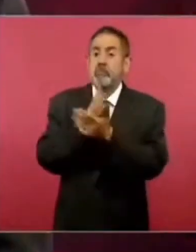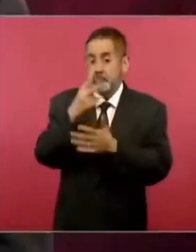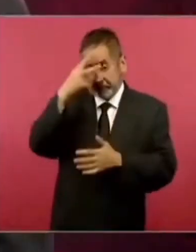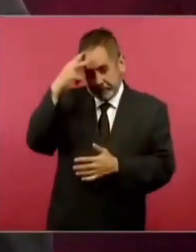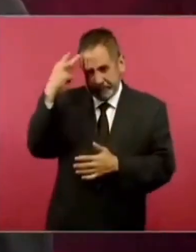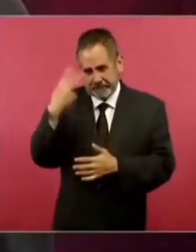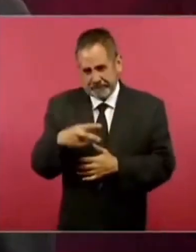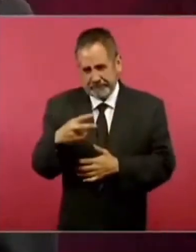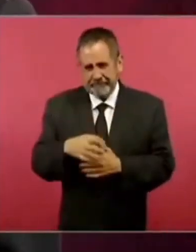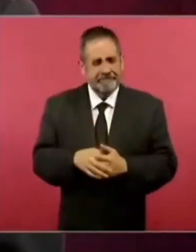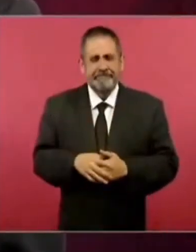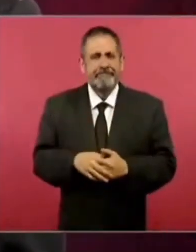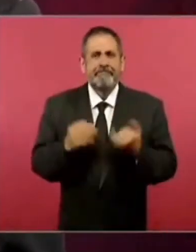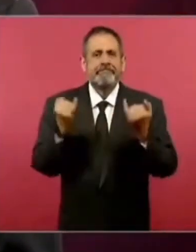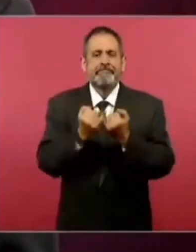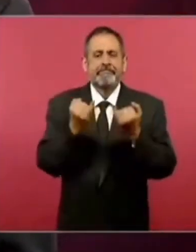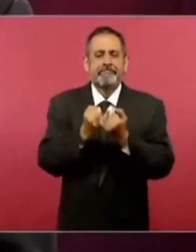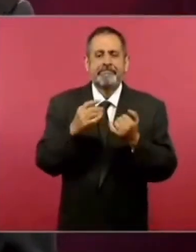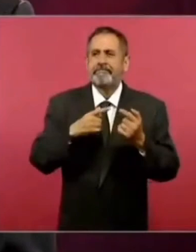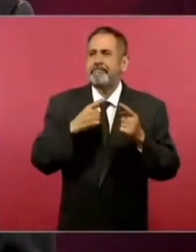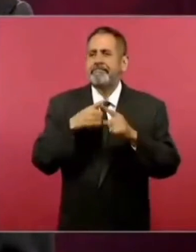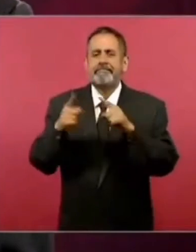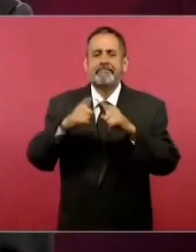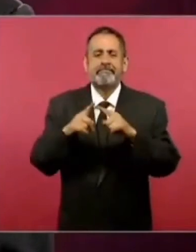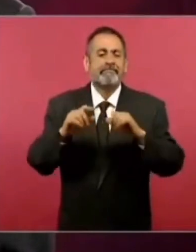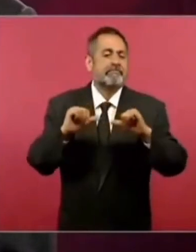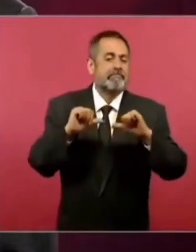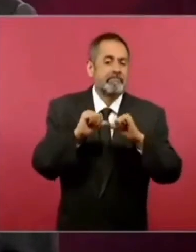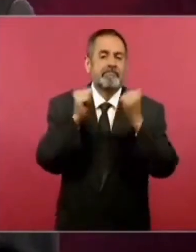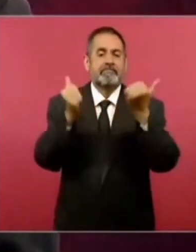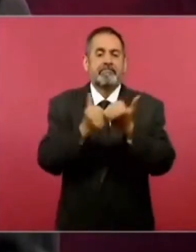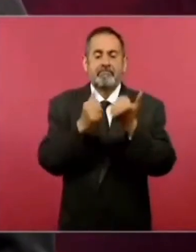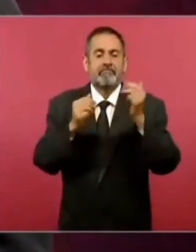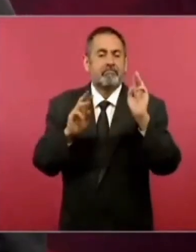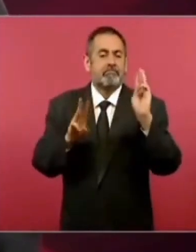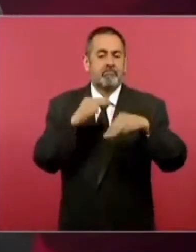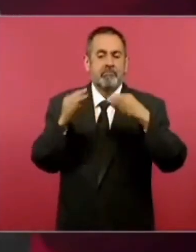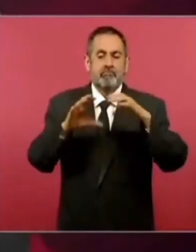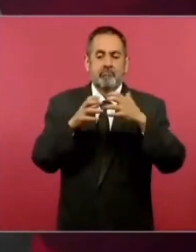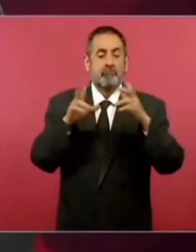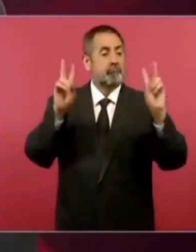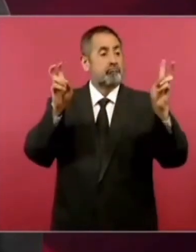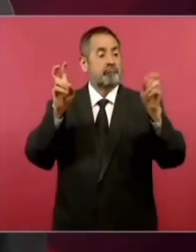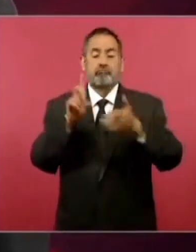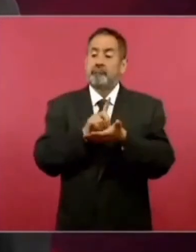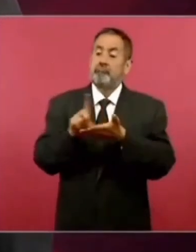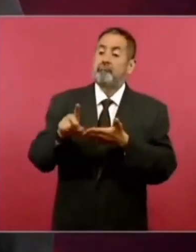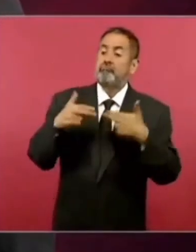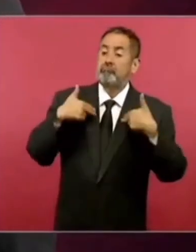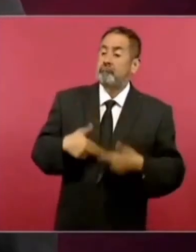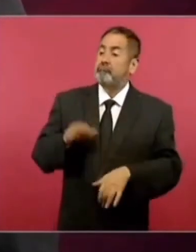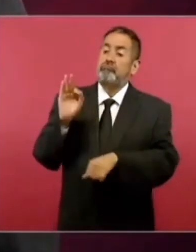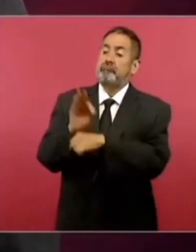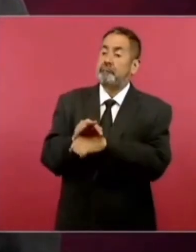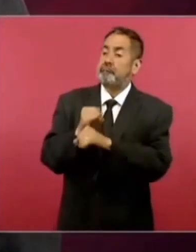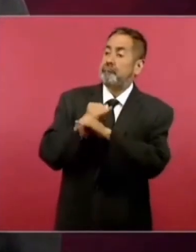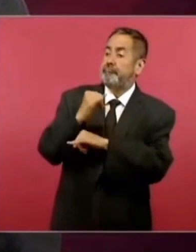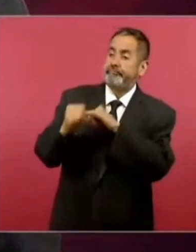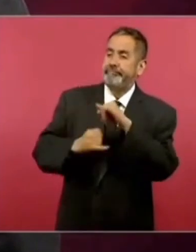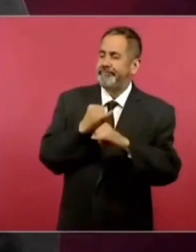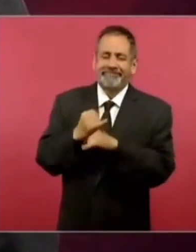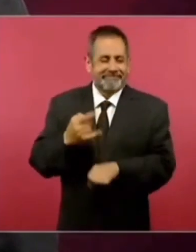esto se da en todas las organizaciones supuestamente de derechos humanos a nivel internacional